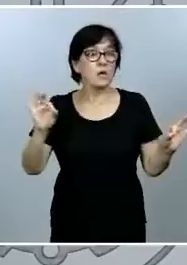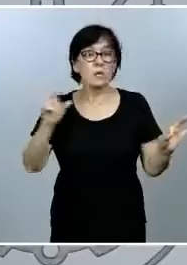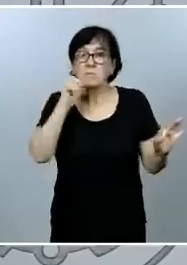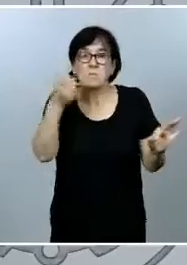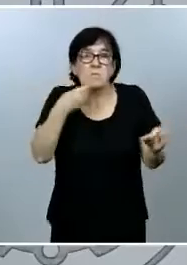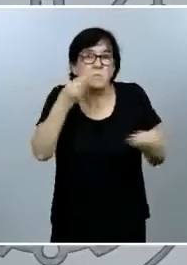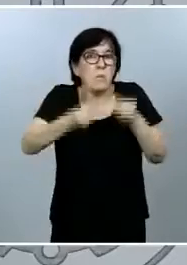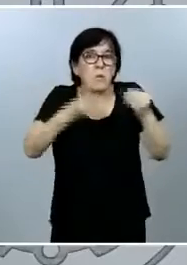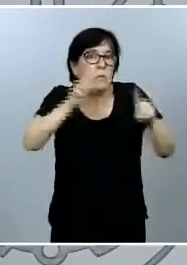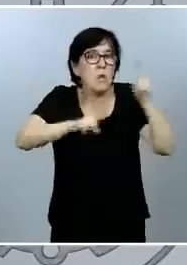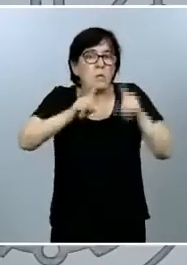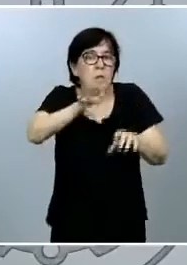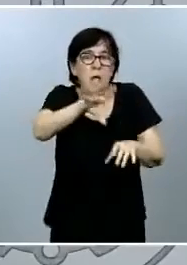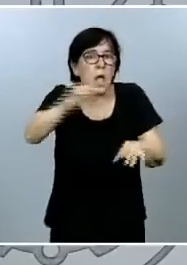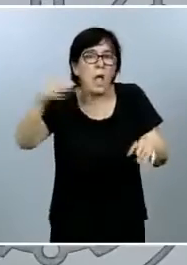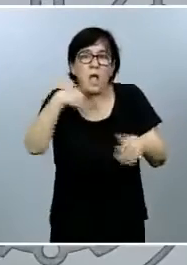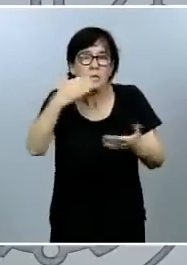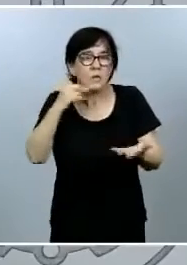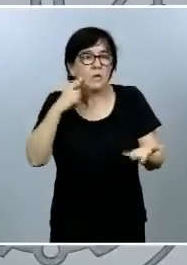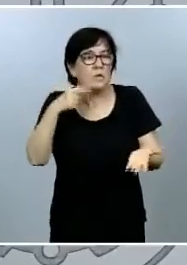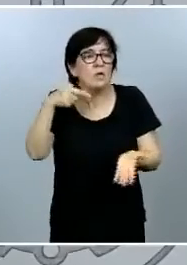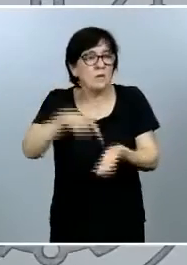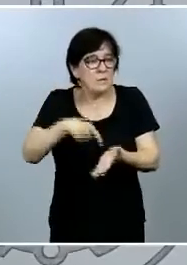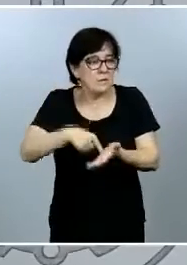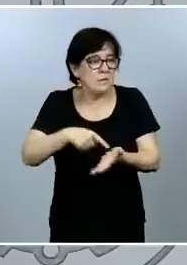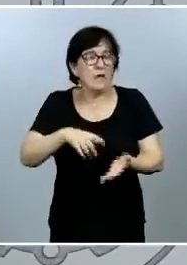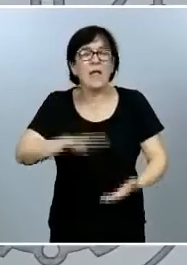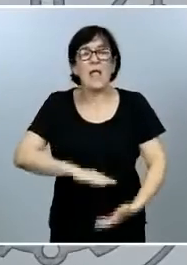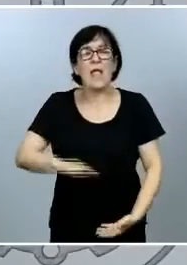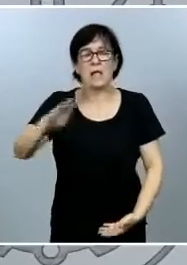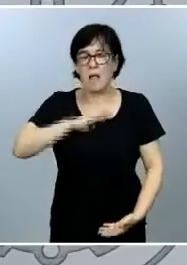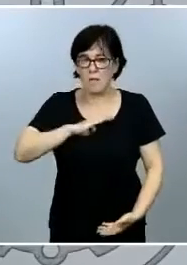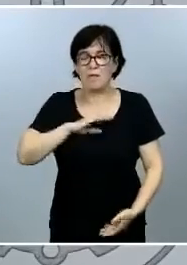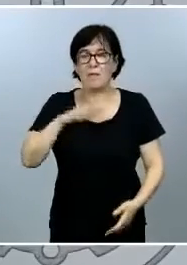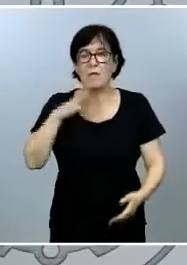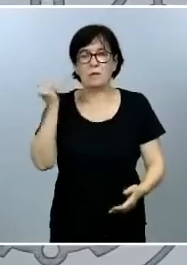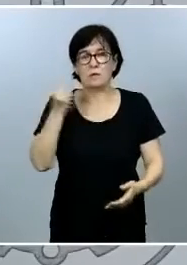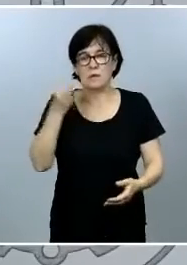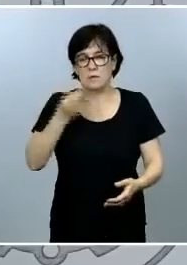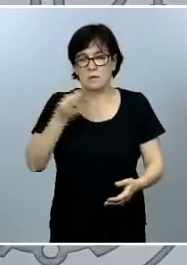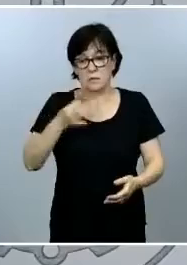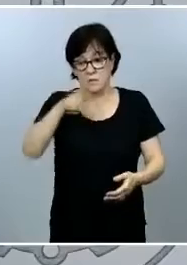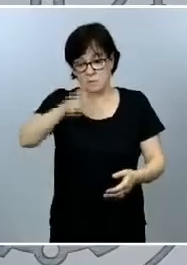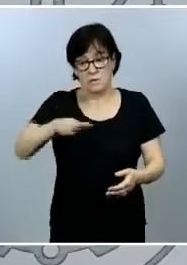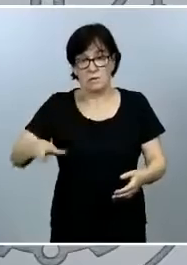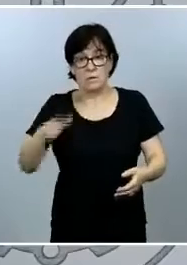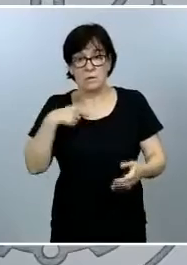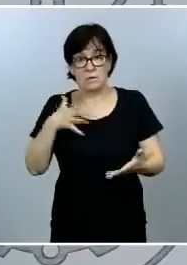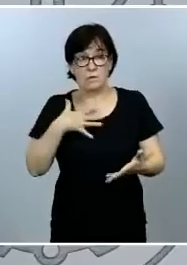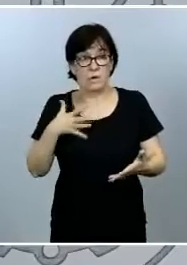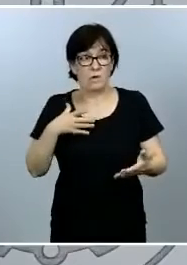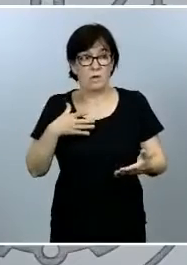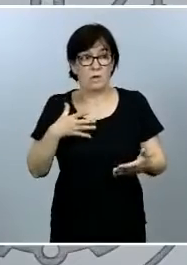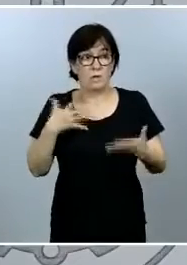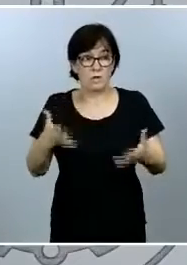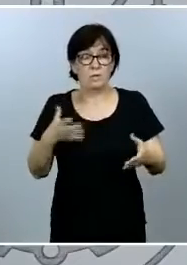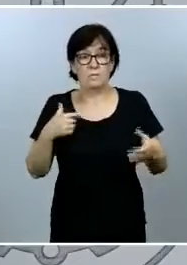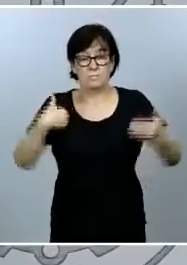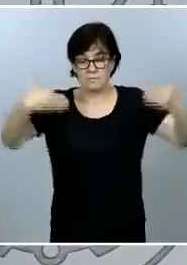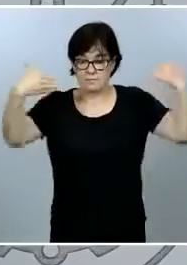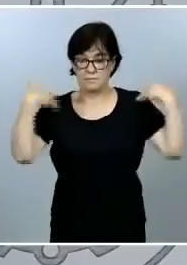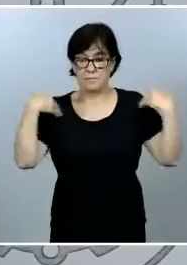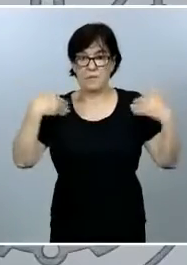y a partir de ahí reivindico la capacidad que tenemos que tener aquellos que tenemos a nuestra disposición cargos de libre